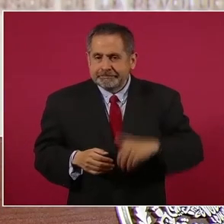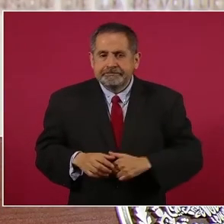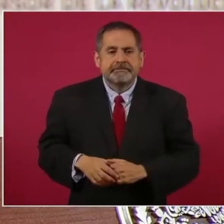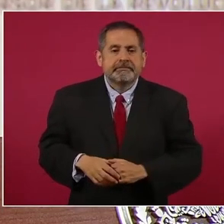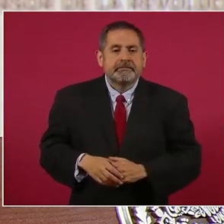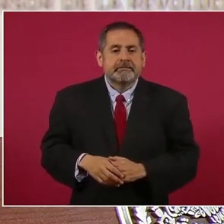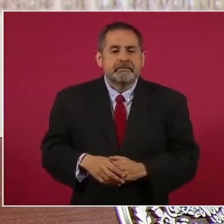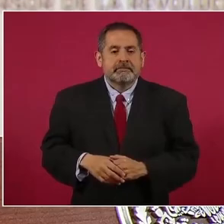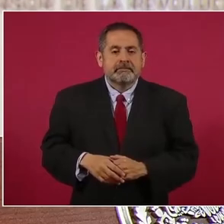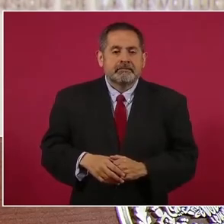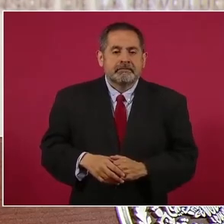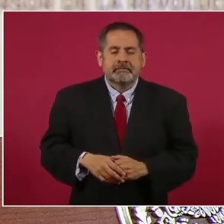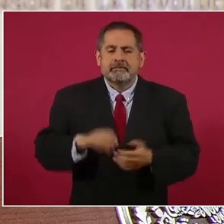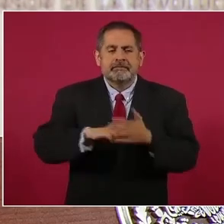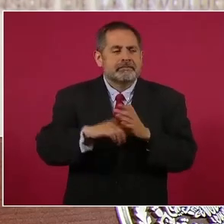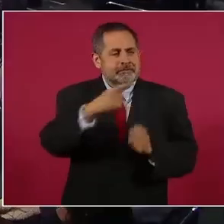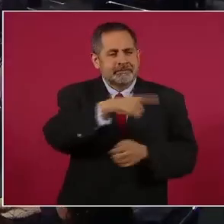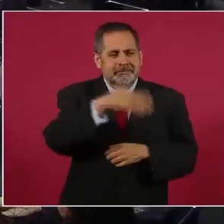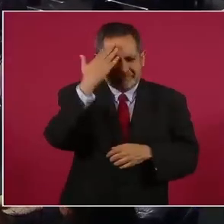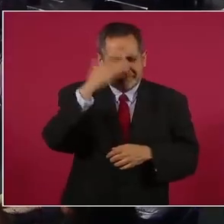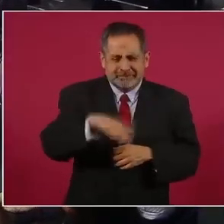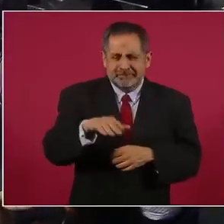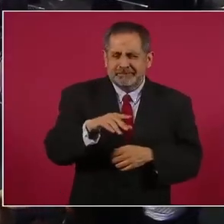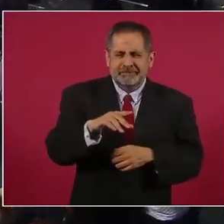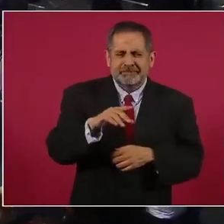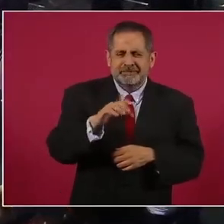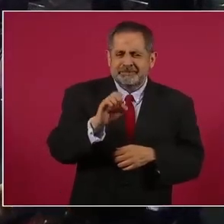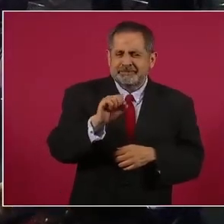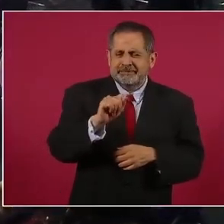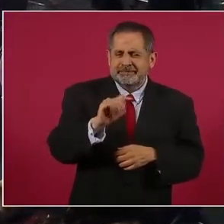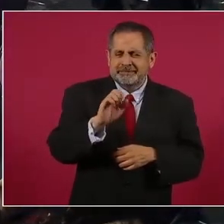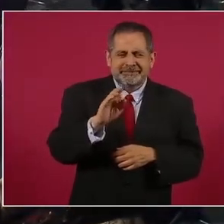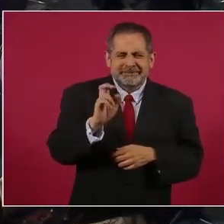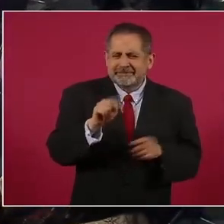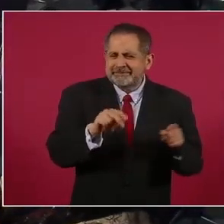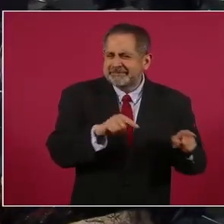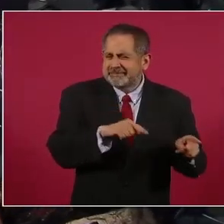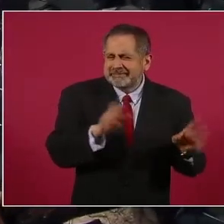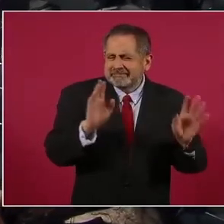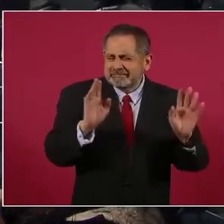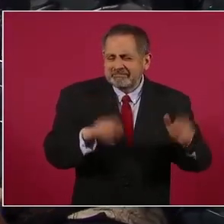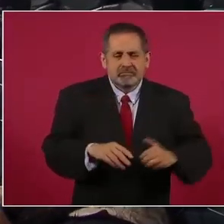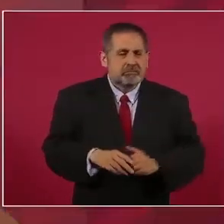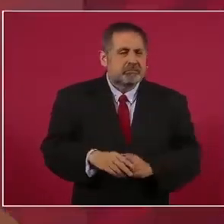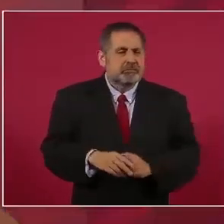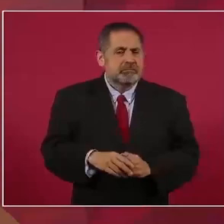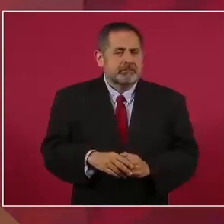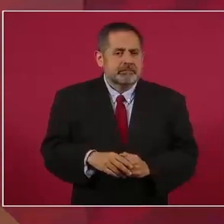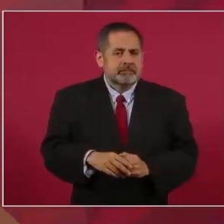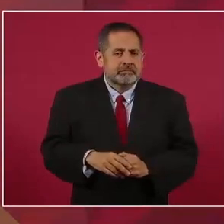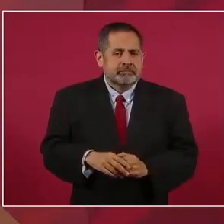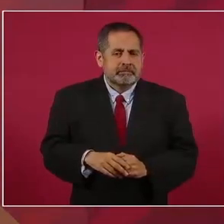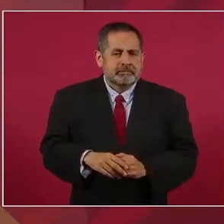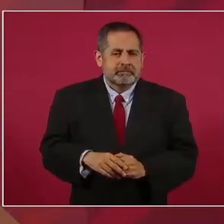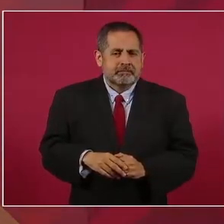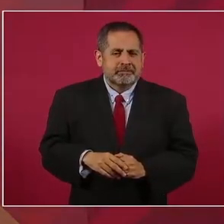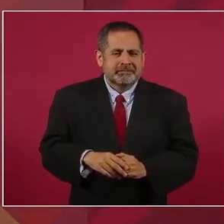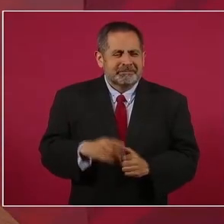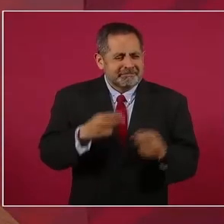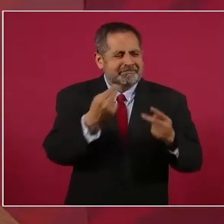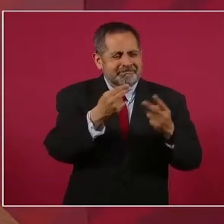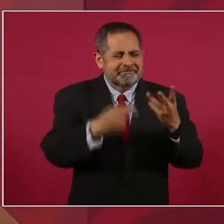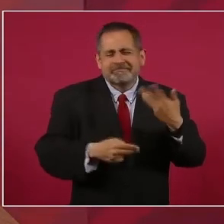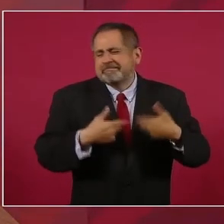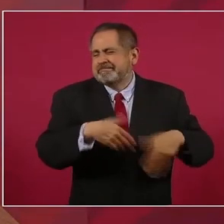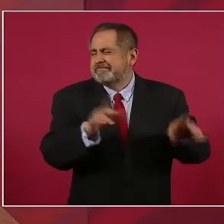La señora Dolia Esteva, ¿para qué los vuelvo a